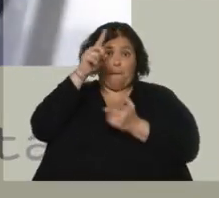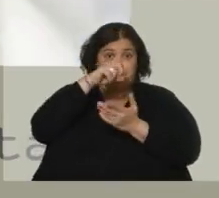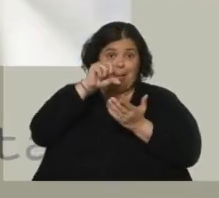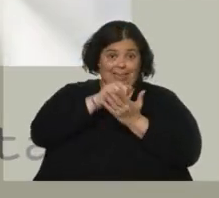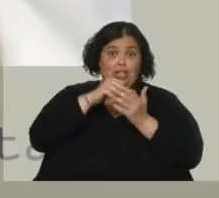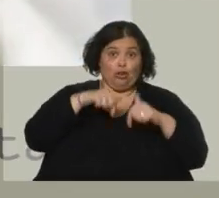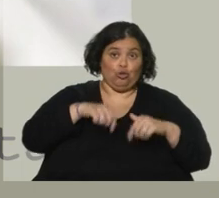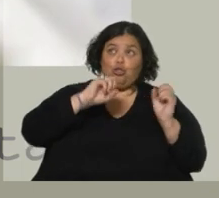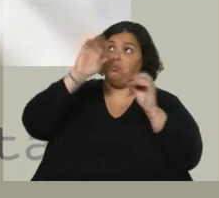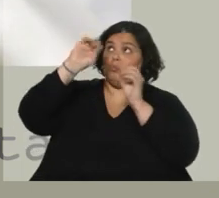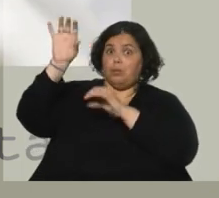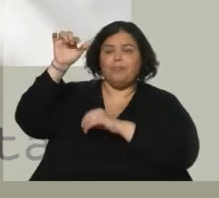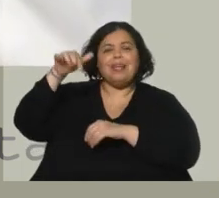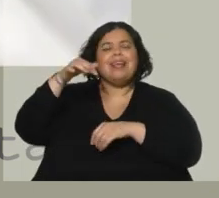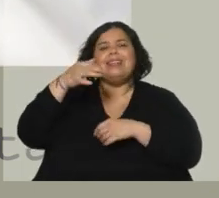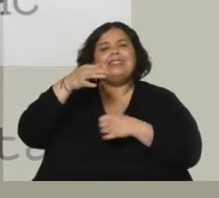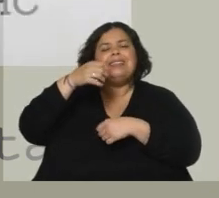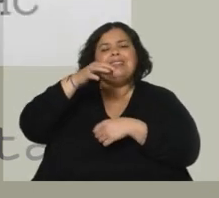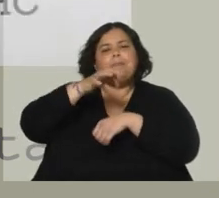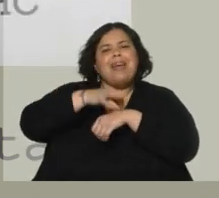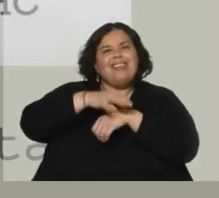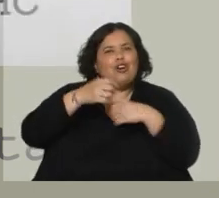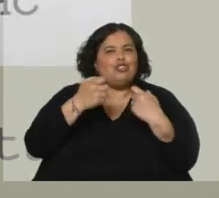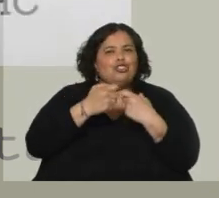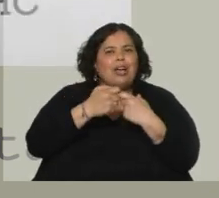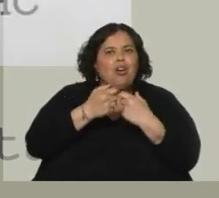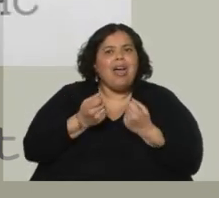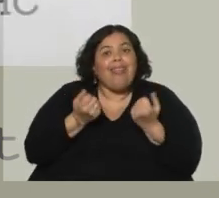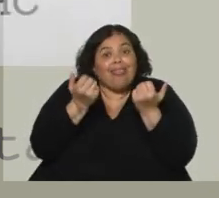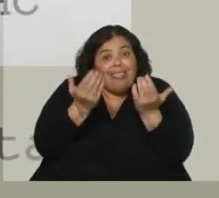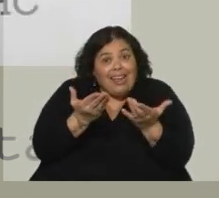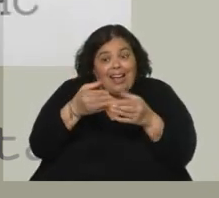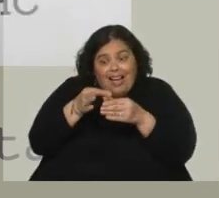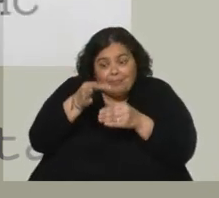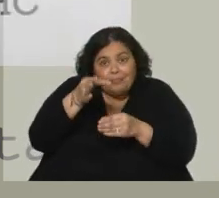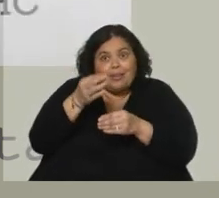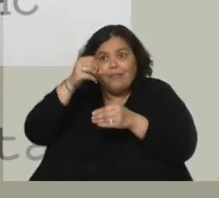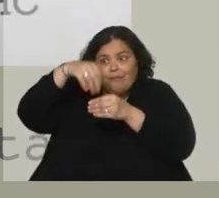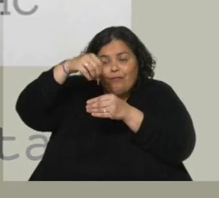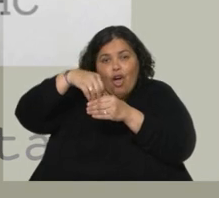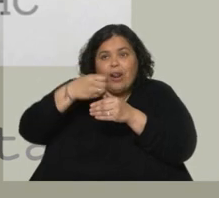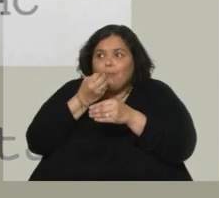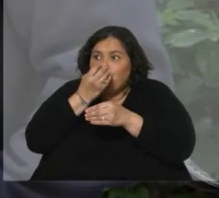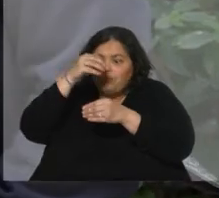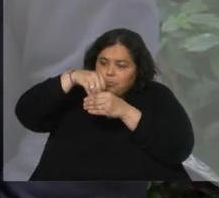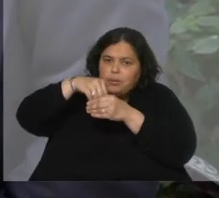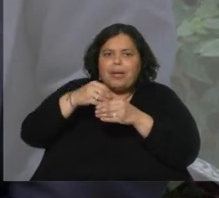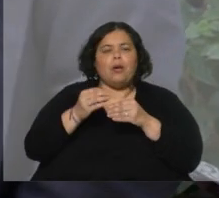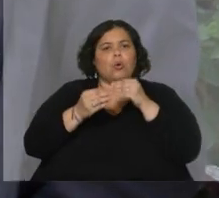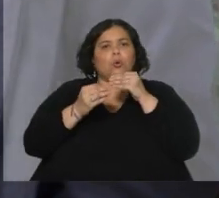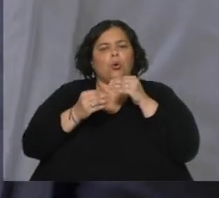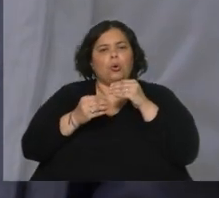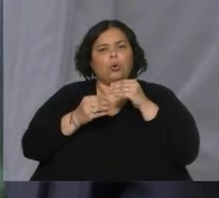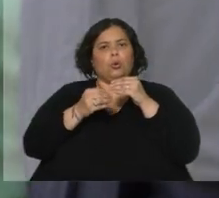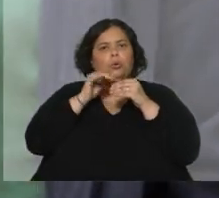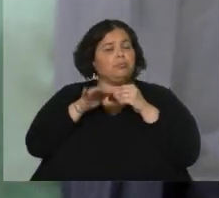flores, las mismas mutualistas, los mismos sistemas médicos, entregan los vaporizadores y las flores a los pacientes para que puedan vaporizar. Hay varios nudos,